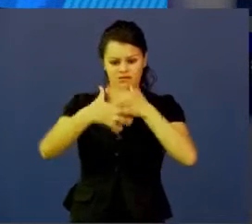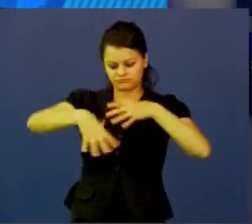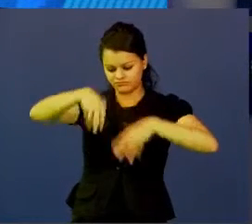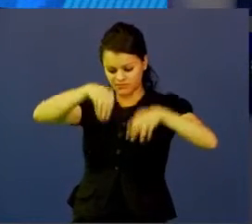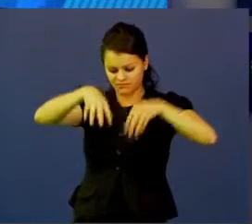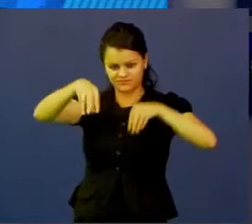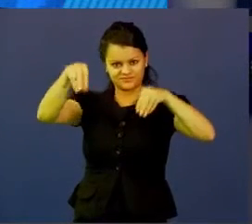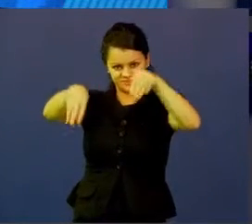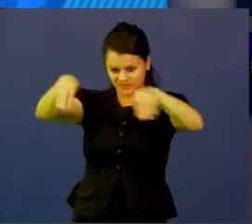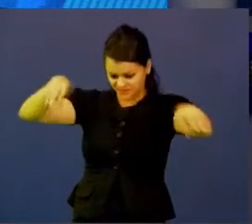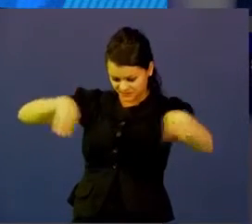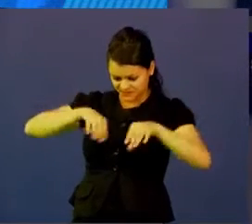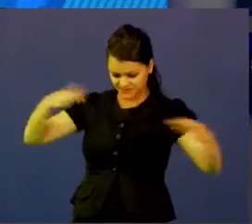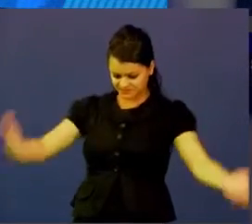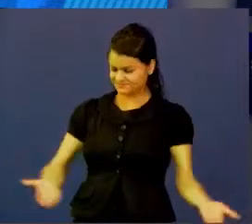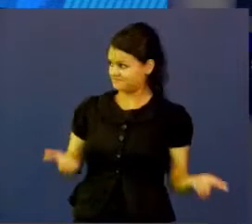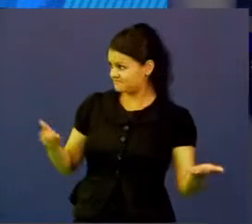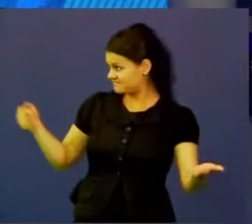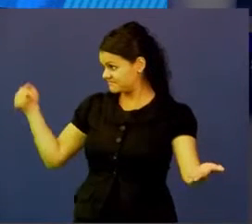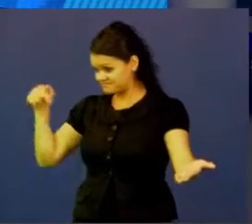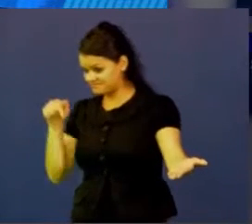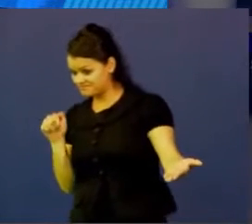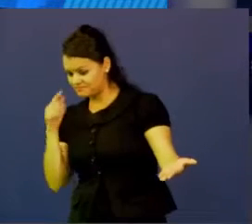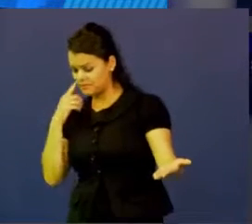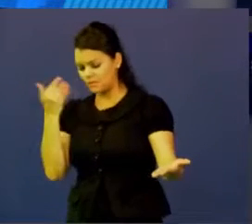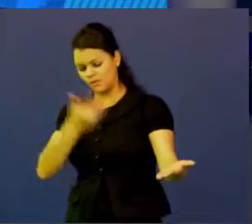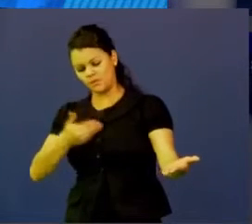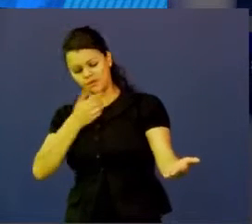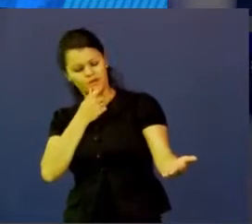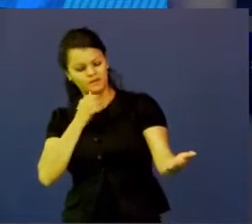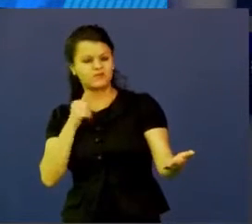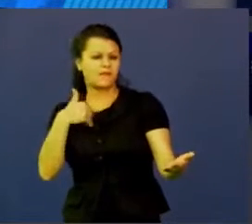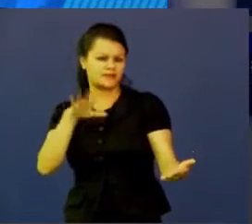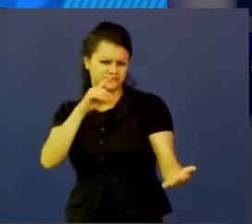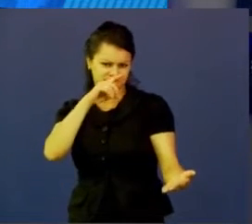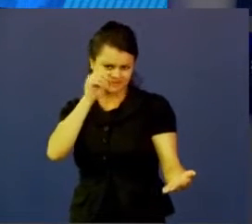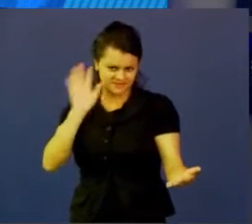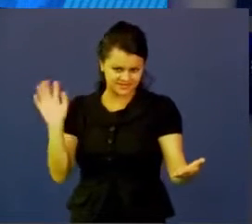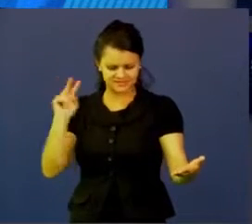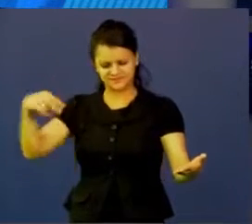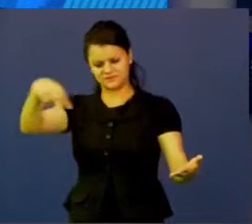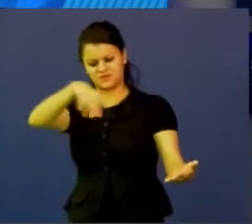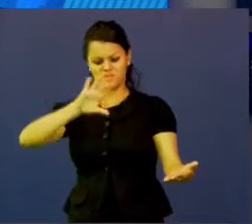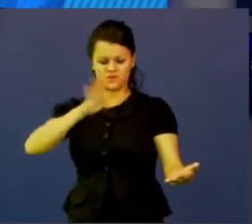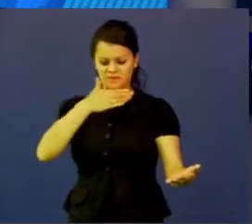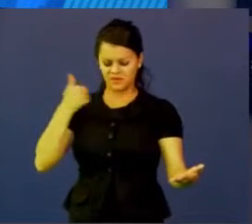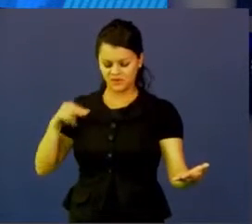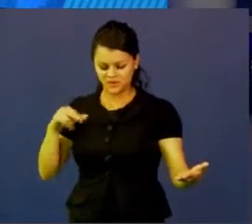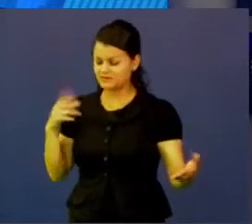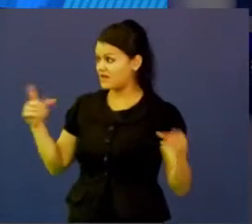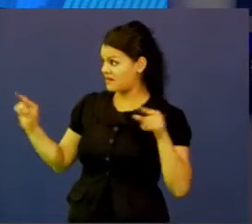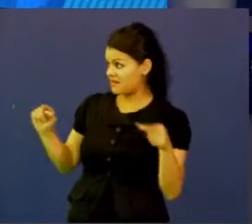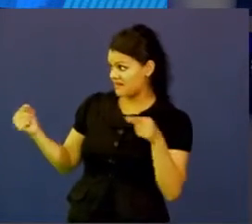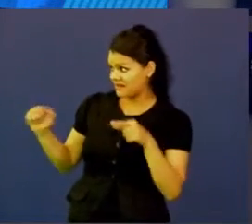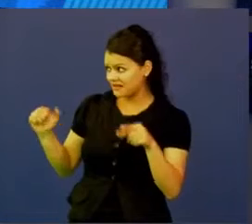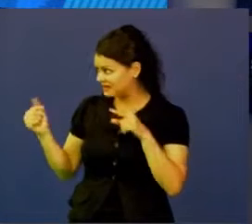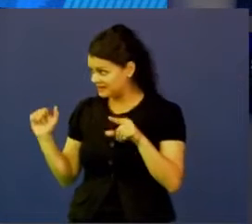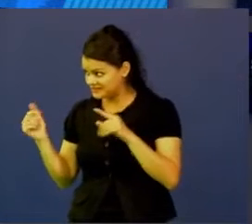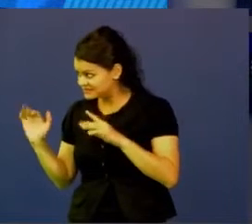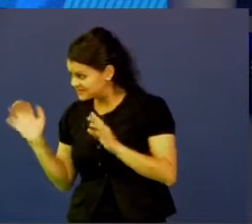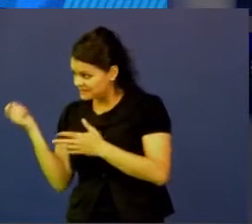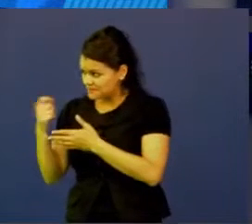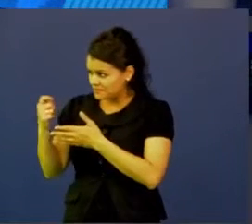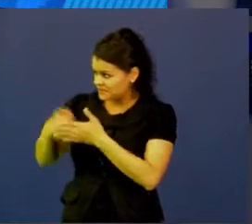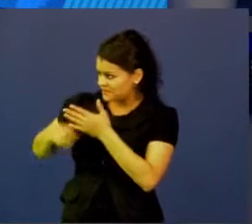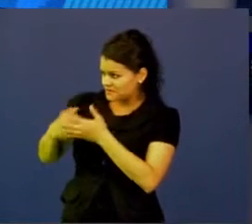y se testea ese otro prototipo, es un prototipo de nuevo más refinado, y sobre ese discuten, y ya cuando tienen la